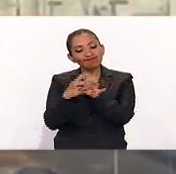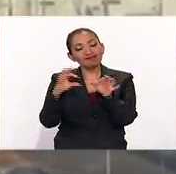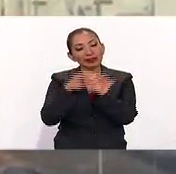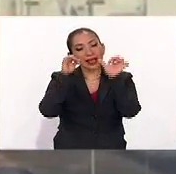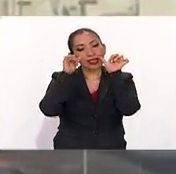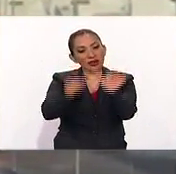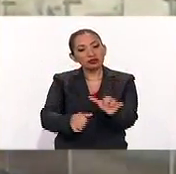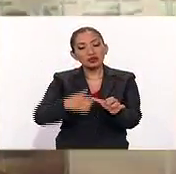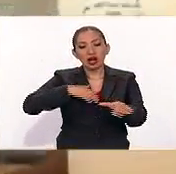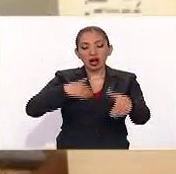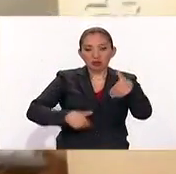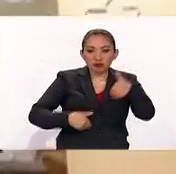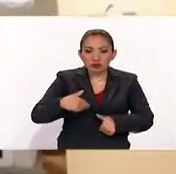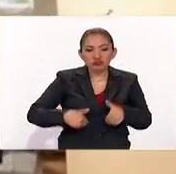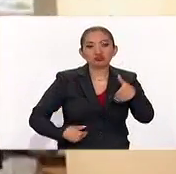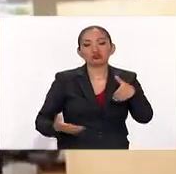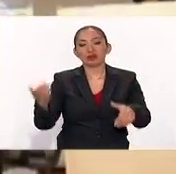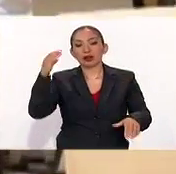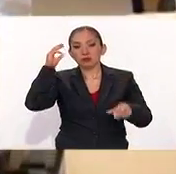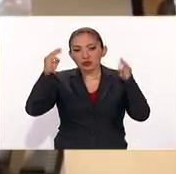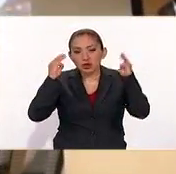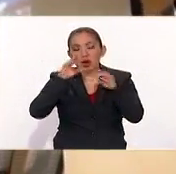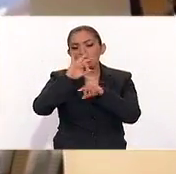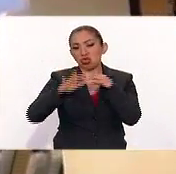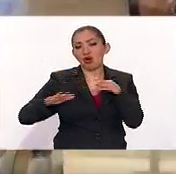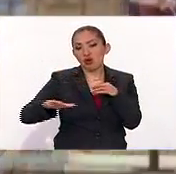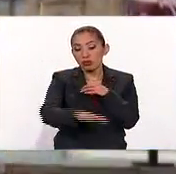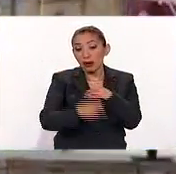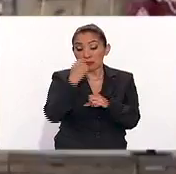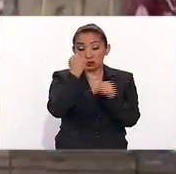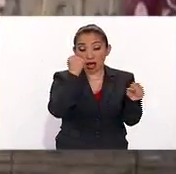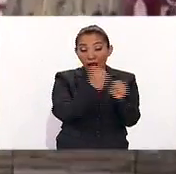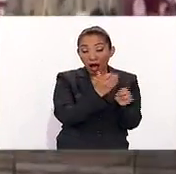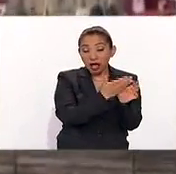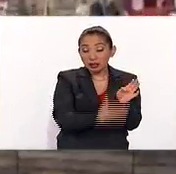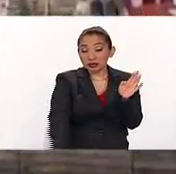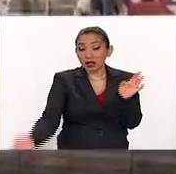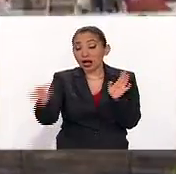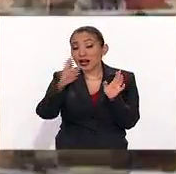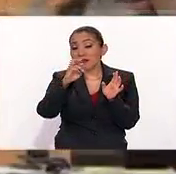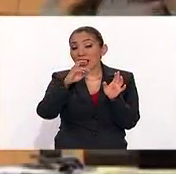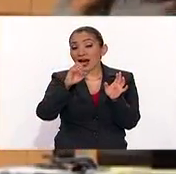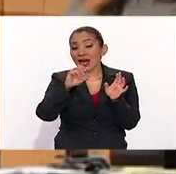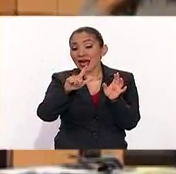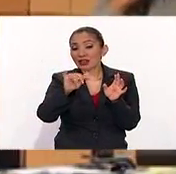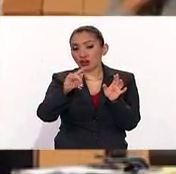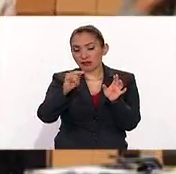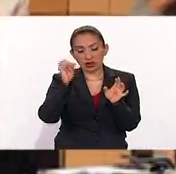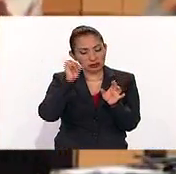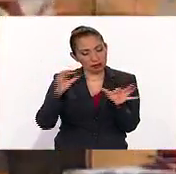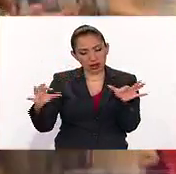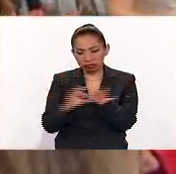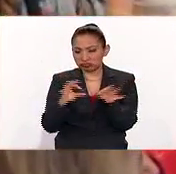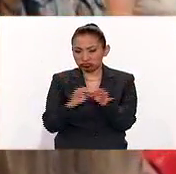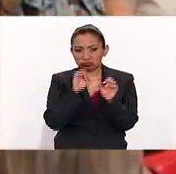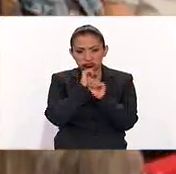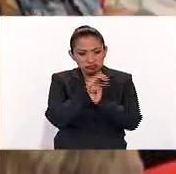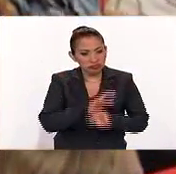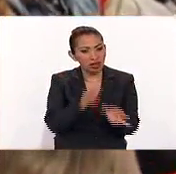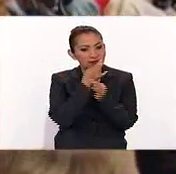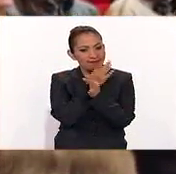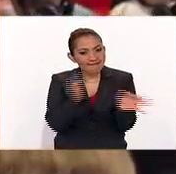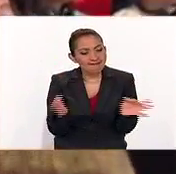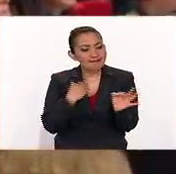atención de la infraestructura cultural en toda la República. Durante años, Rafael Tobar y de Teresa ha estado vinculado a la promoción y